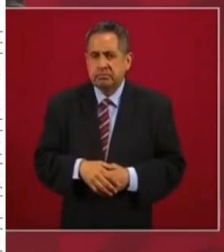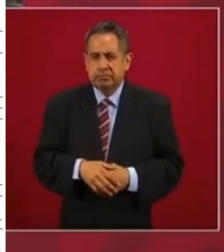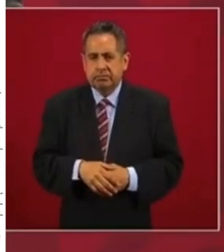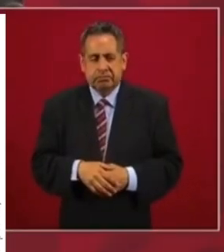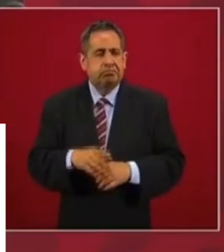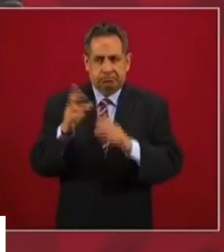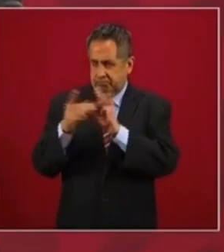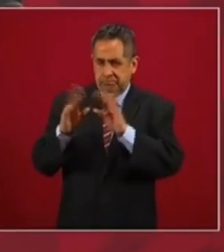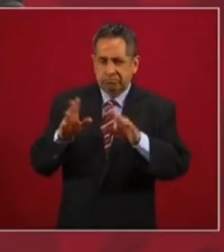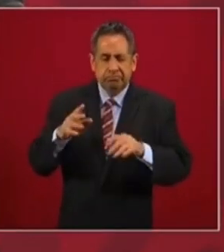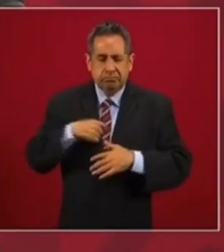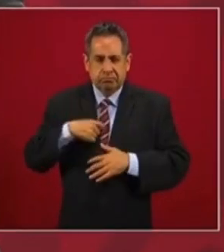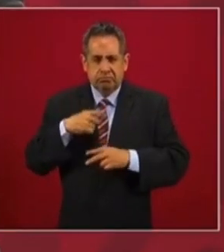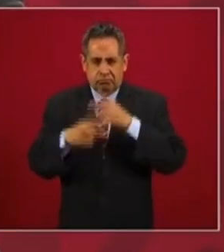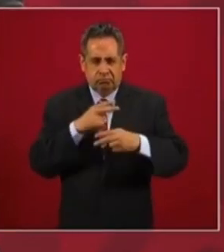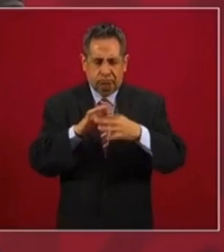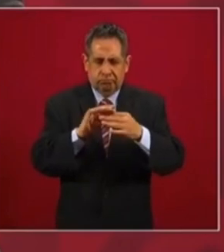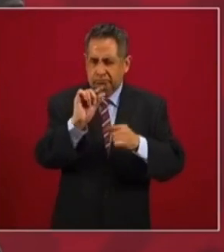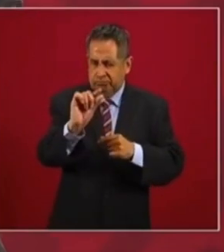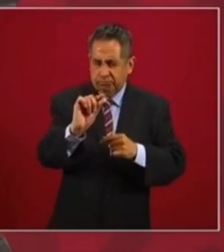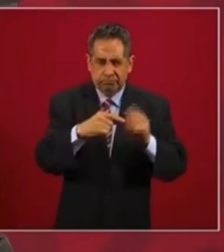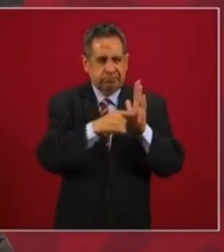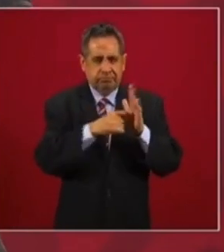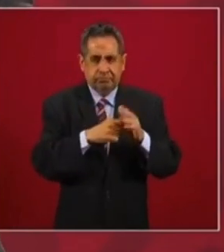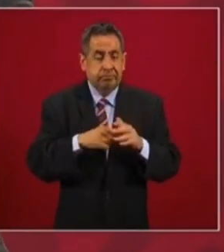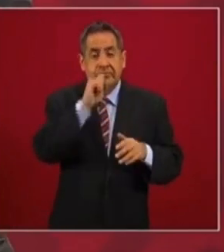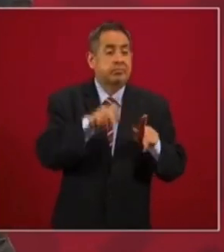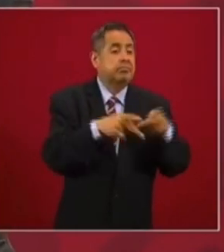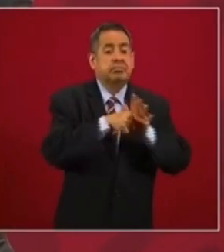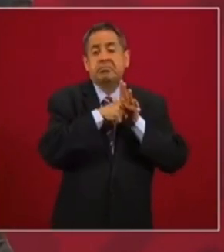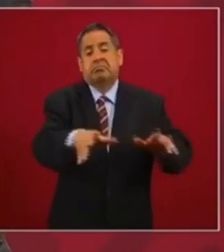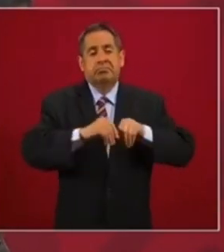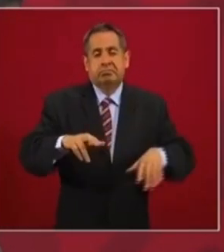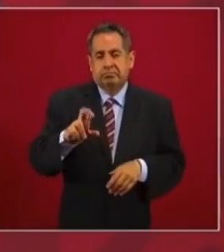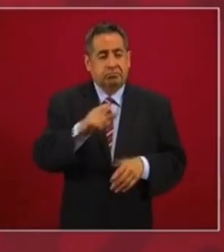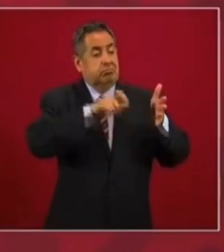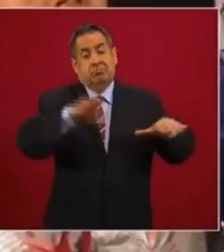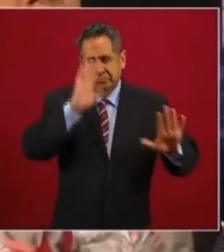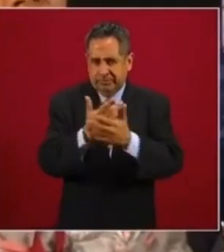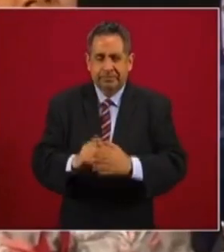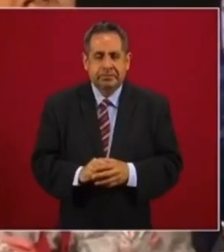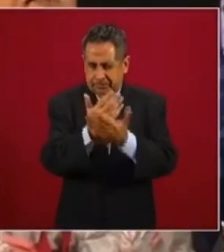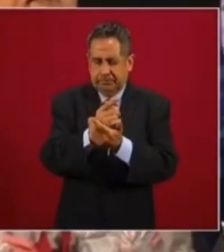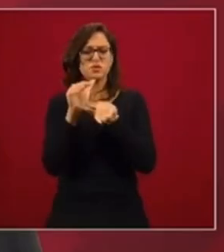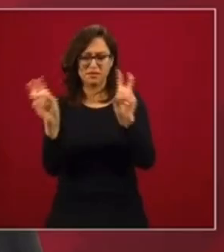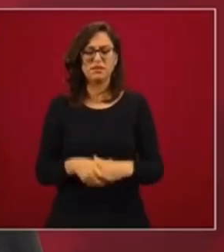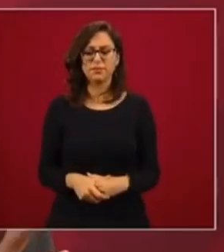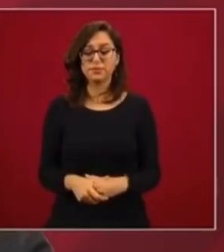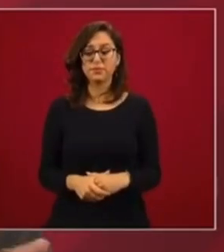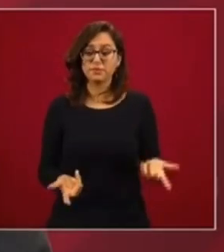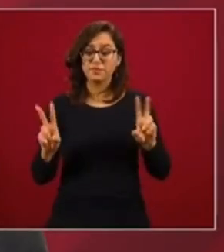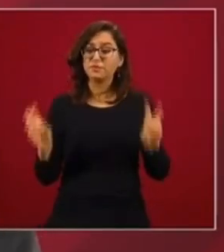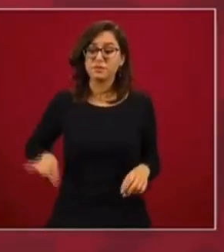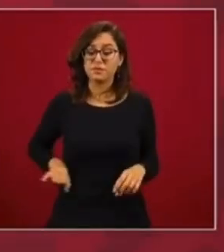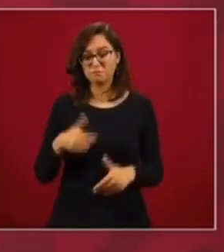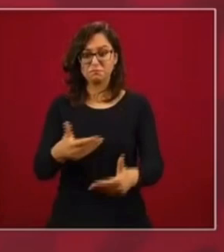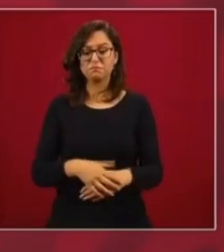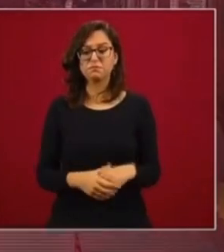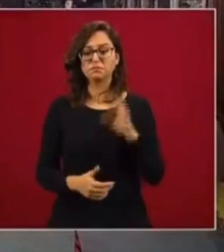ahora que aclare esto, voy a referirme a esa nota que es ocho columnas en el Reforma. Una es la unidad más tarde.